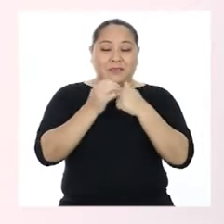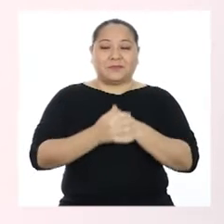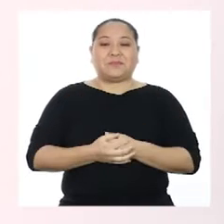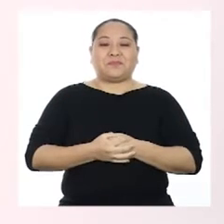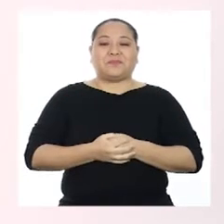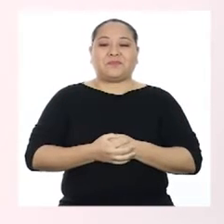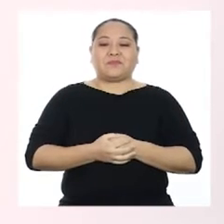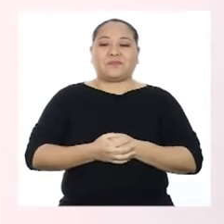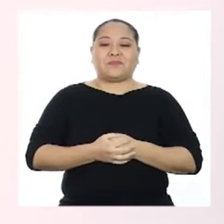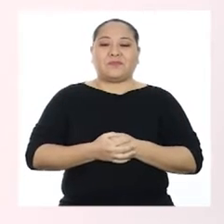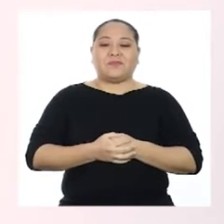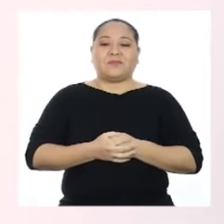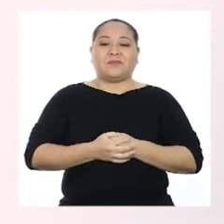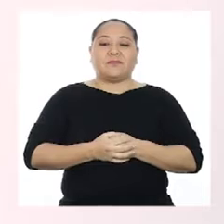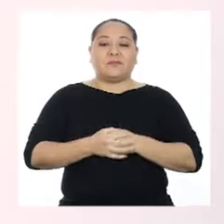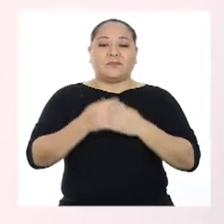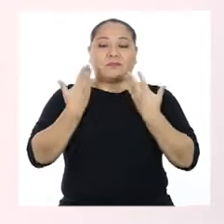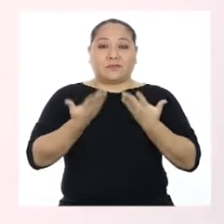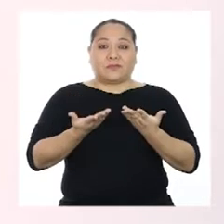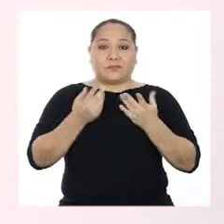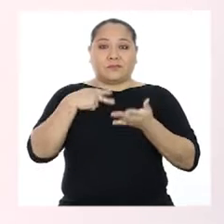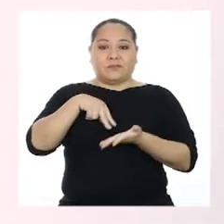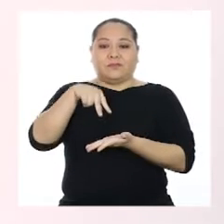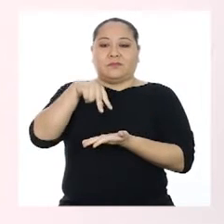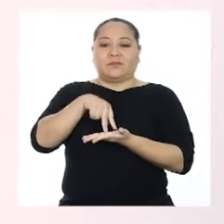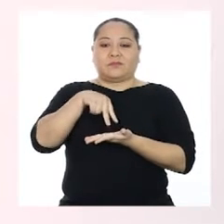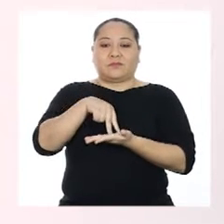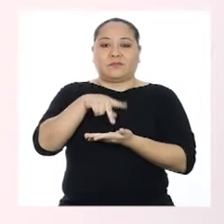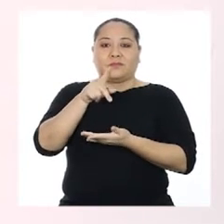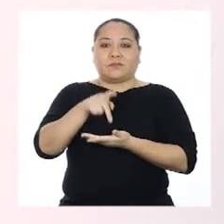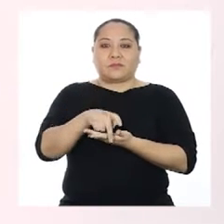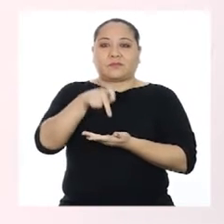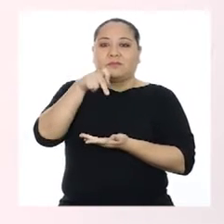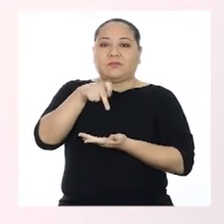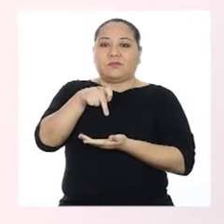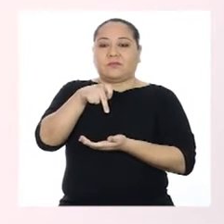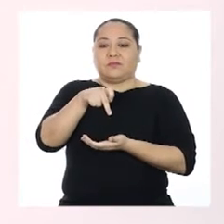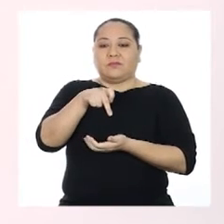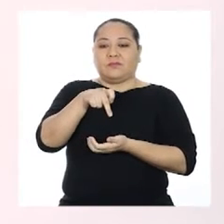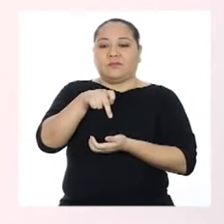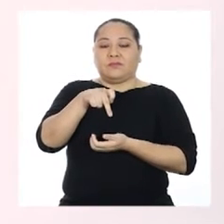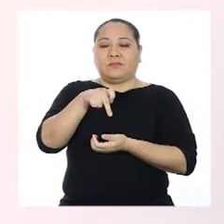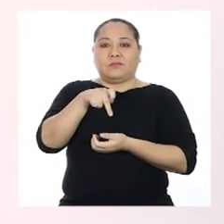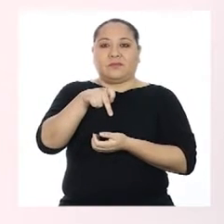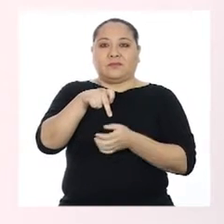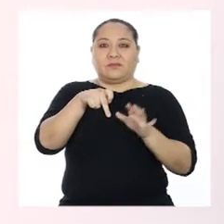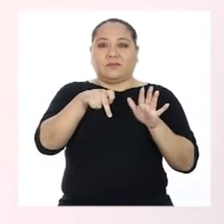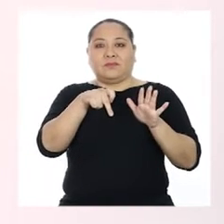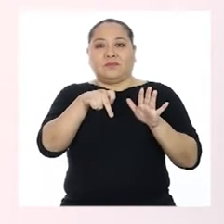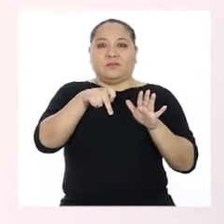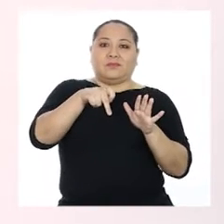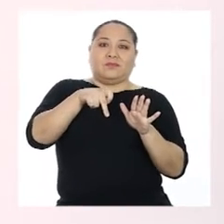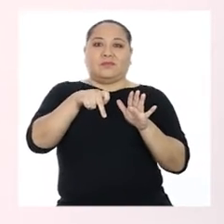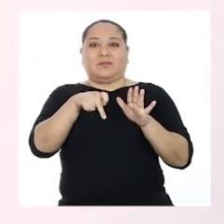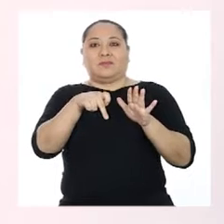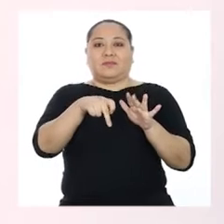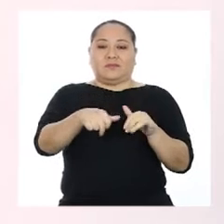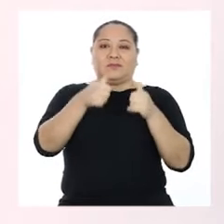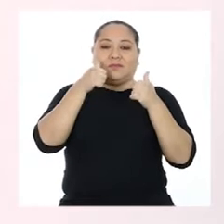Muy bien. Suelto. Ahora mantengo el equilibrio. Una pierna hacia arriba. Eso es.